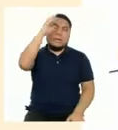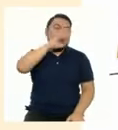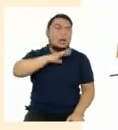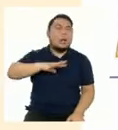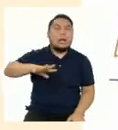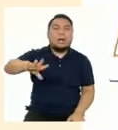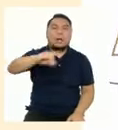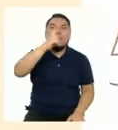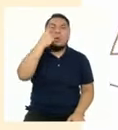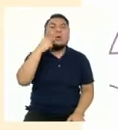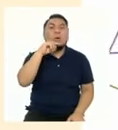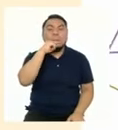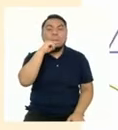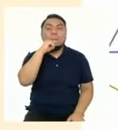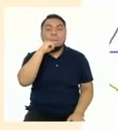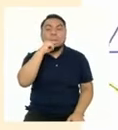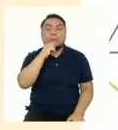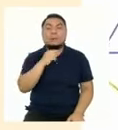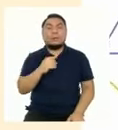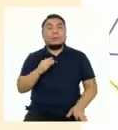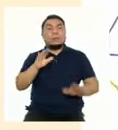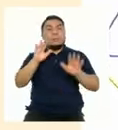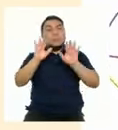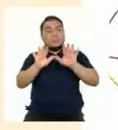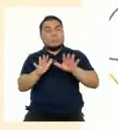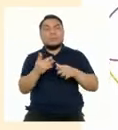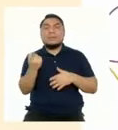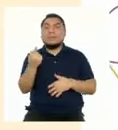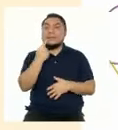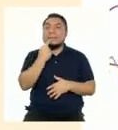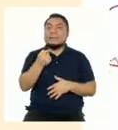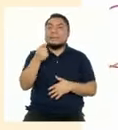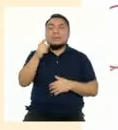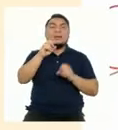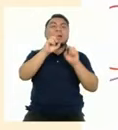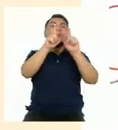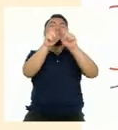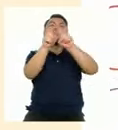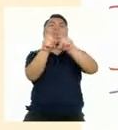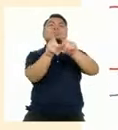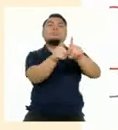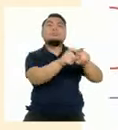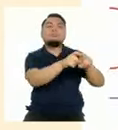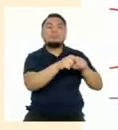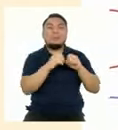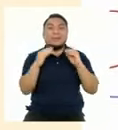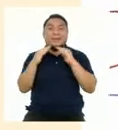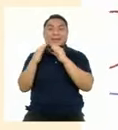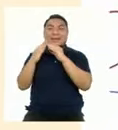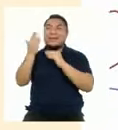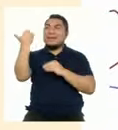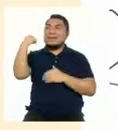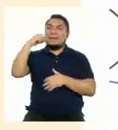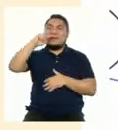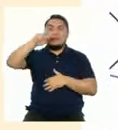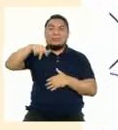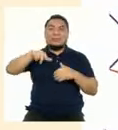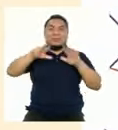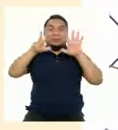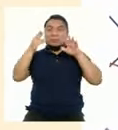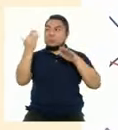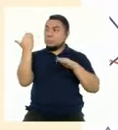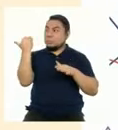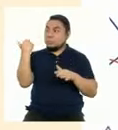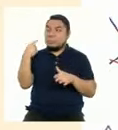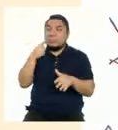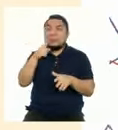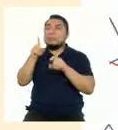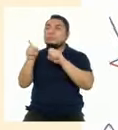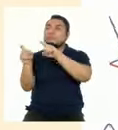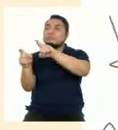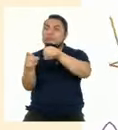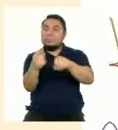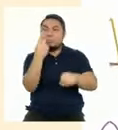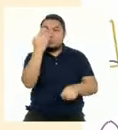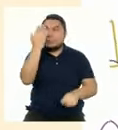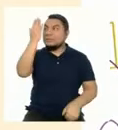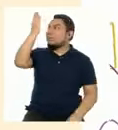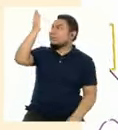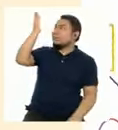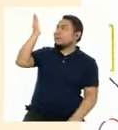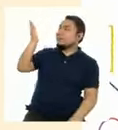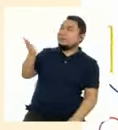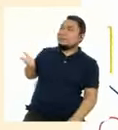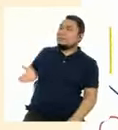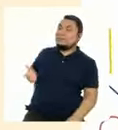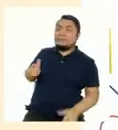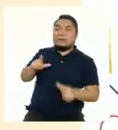de todas y todos. Sin embargo, según la encuesta nacional de hogares del 2018, como se muestra en el gráfico,